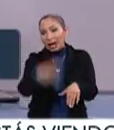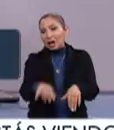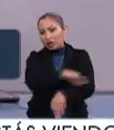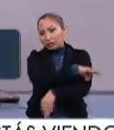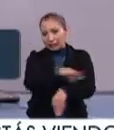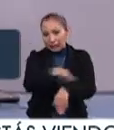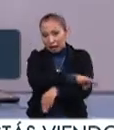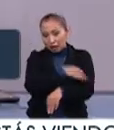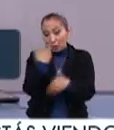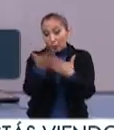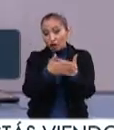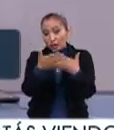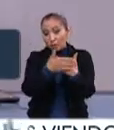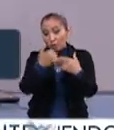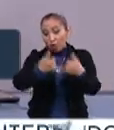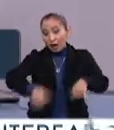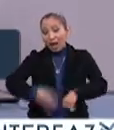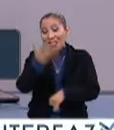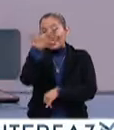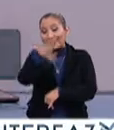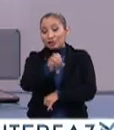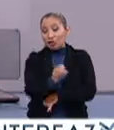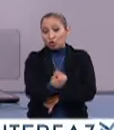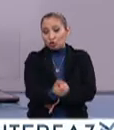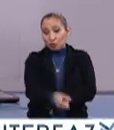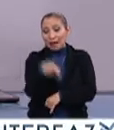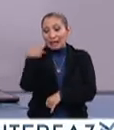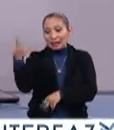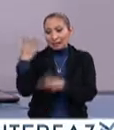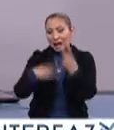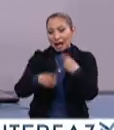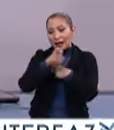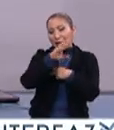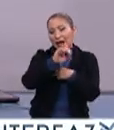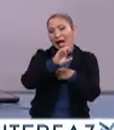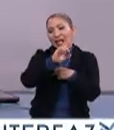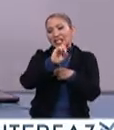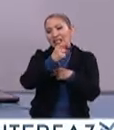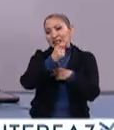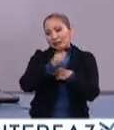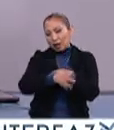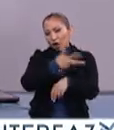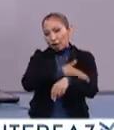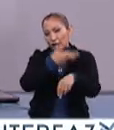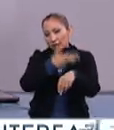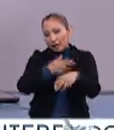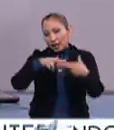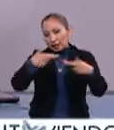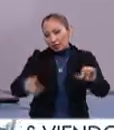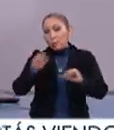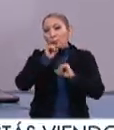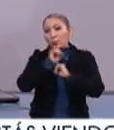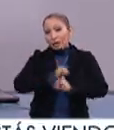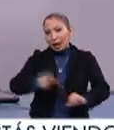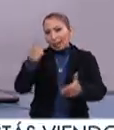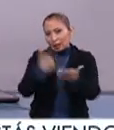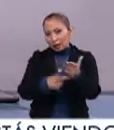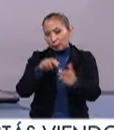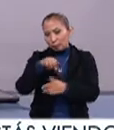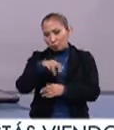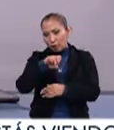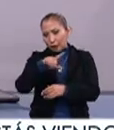Diseño, que está por inaugurarse el próximo 10 de octubre. Está aquí con nosotros Rebeca Richter, coordinadora de Difusión y Relaciones Públicas del MUNAL,